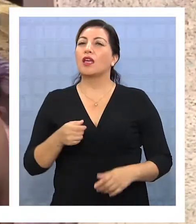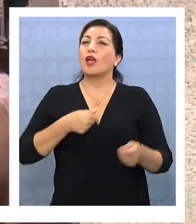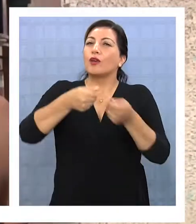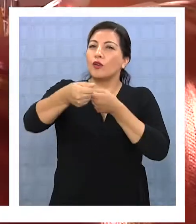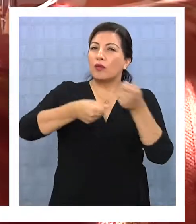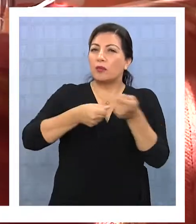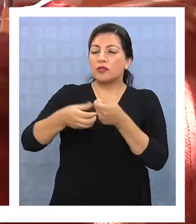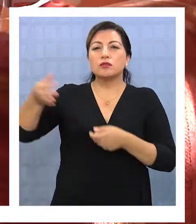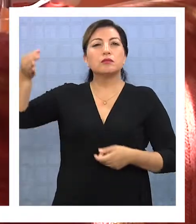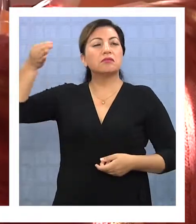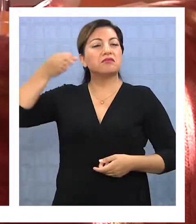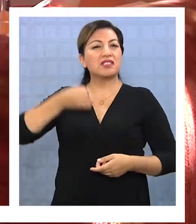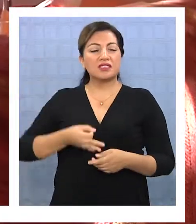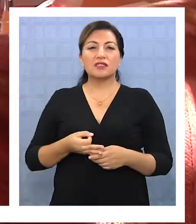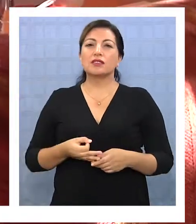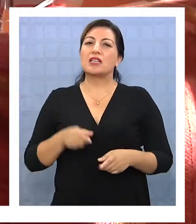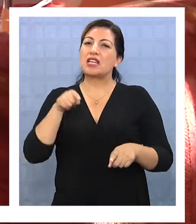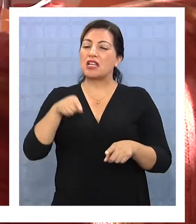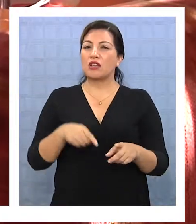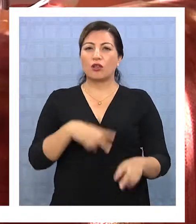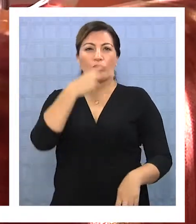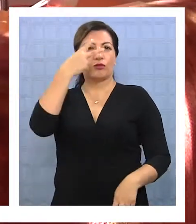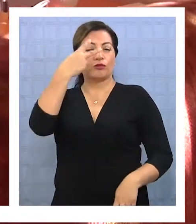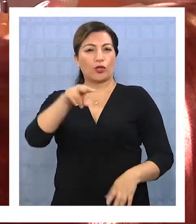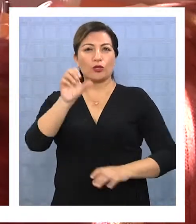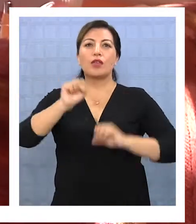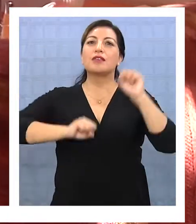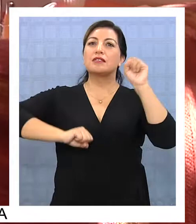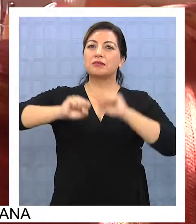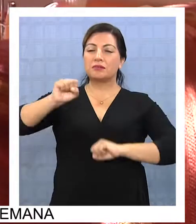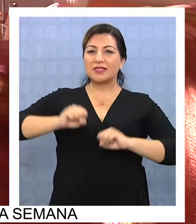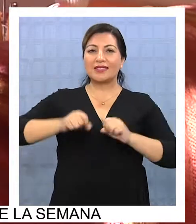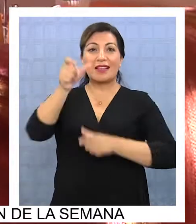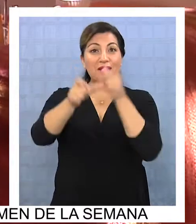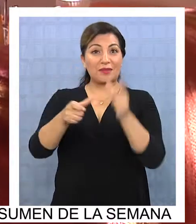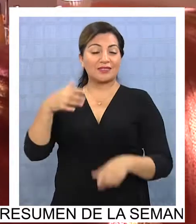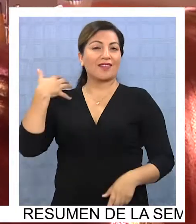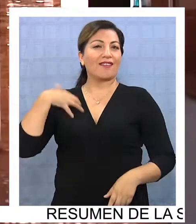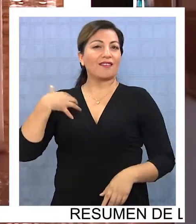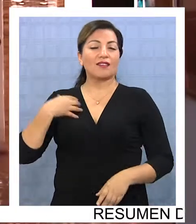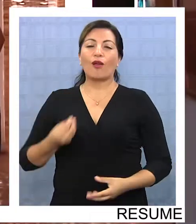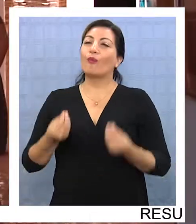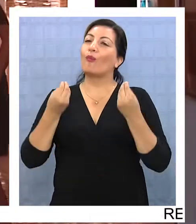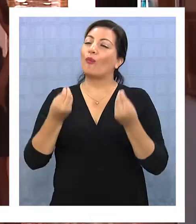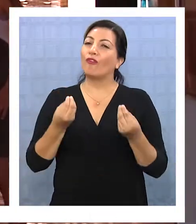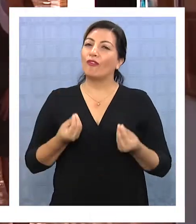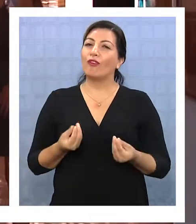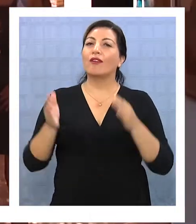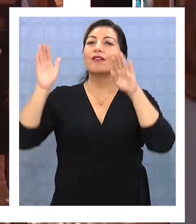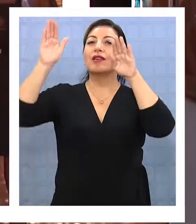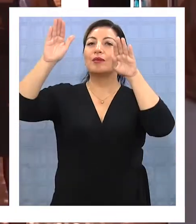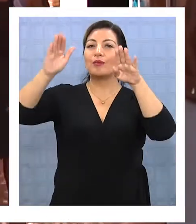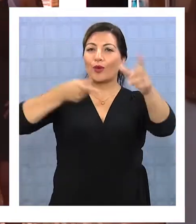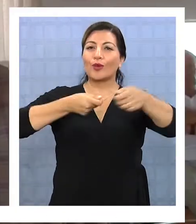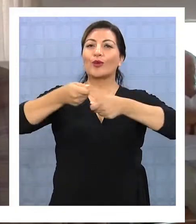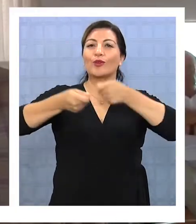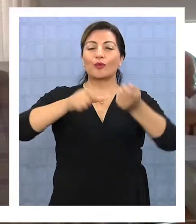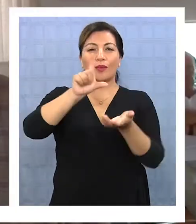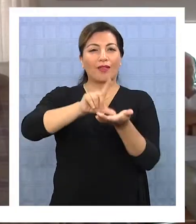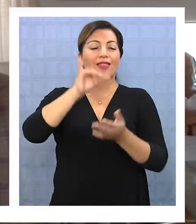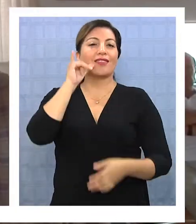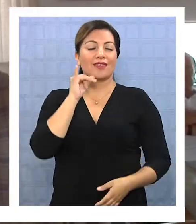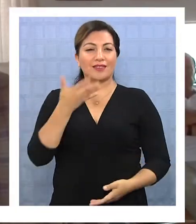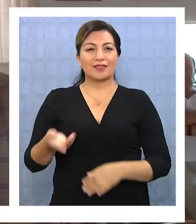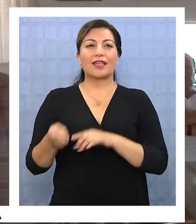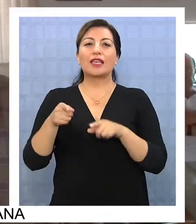reforzar lo dicho por Sarnatur y empresarios gastronómicos, indicando que la llegada de argentinos fue un gran aporte a la economía local. Esta